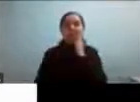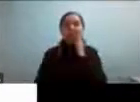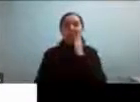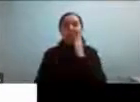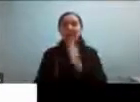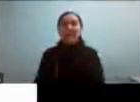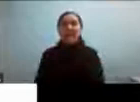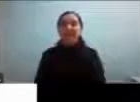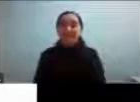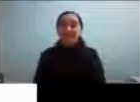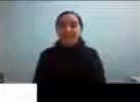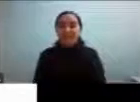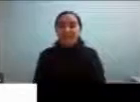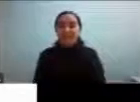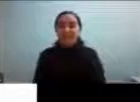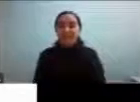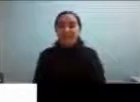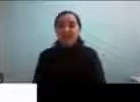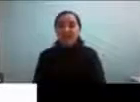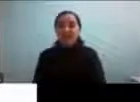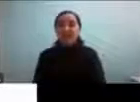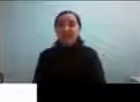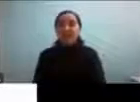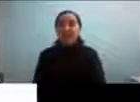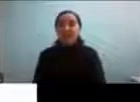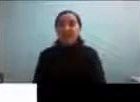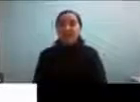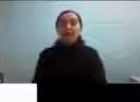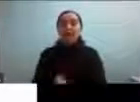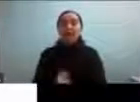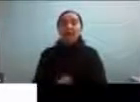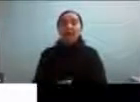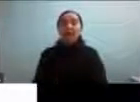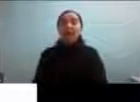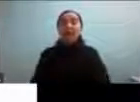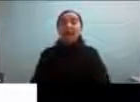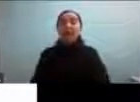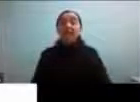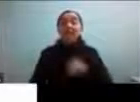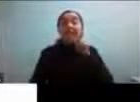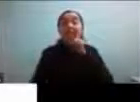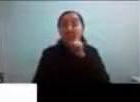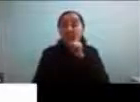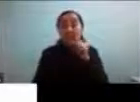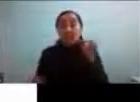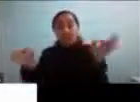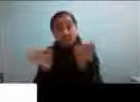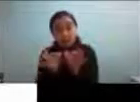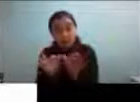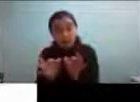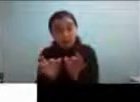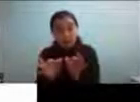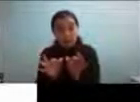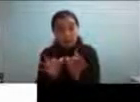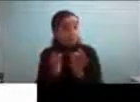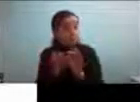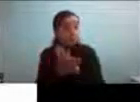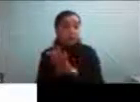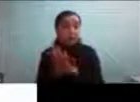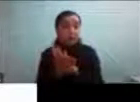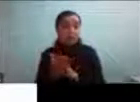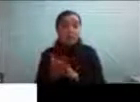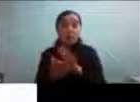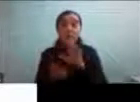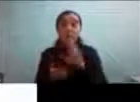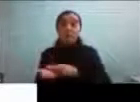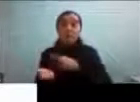y tenían además algunas instrucciones adicionales algunas de las cuales tenían que ver con temporalidad como por ejemplo sacar la mantequilla del refrigerador